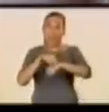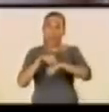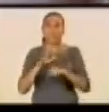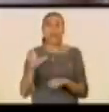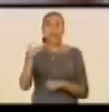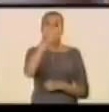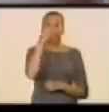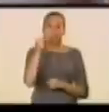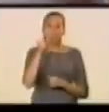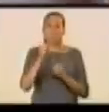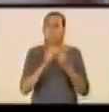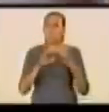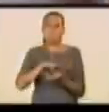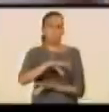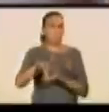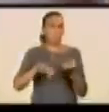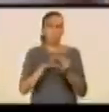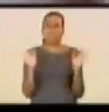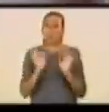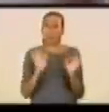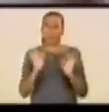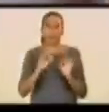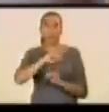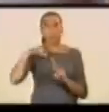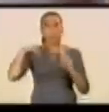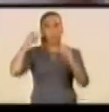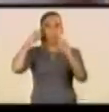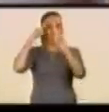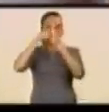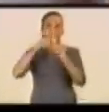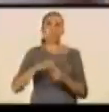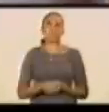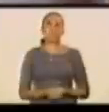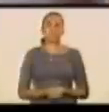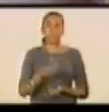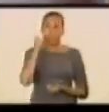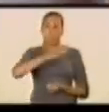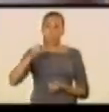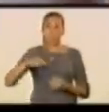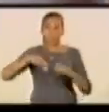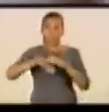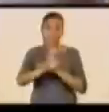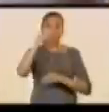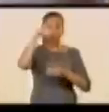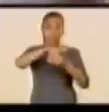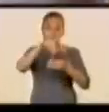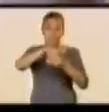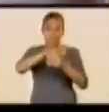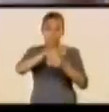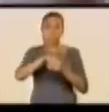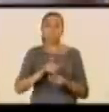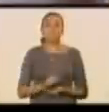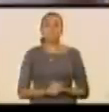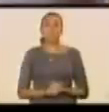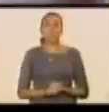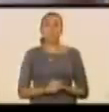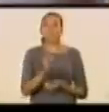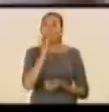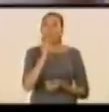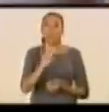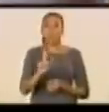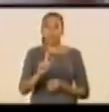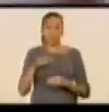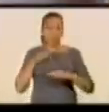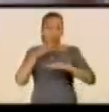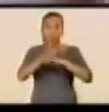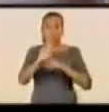alcanzaremos sin problema alguno nuestra meta. A los electores y las electoras sorteados que aún no se